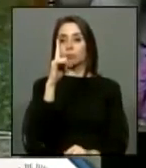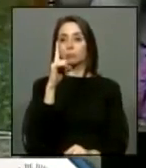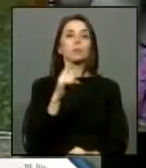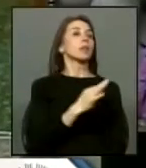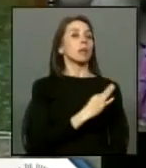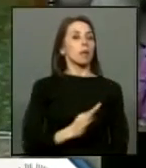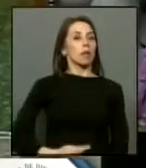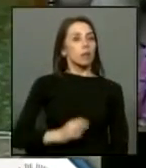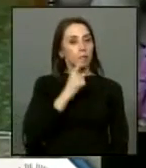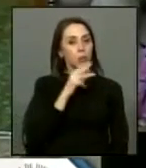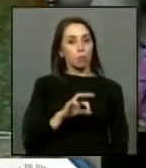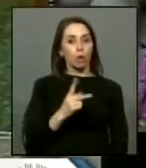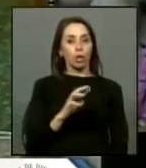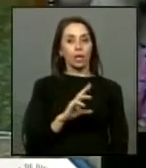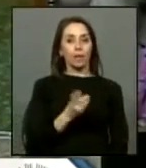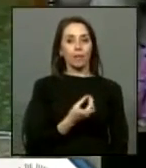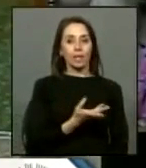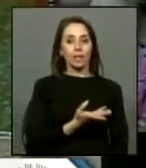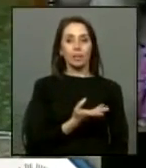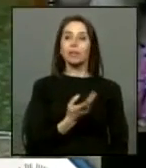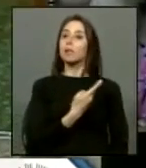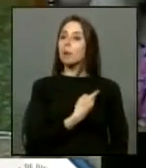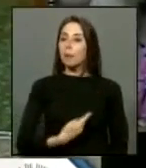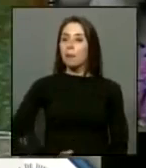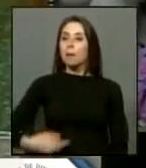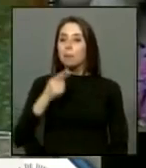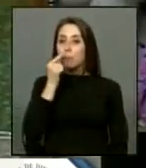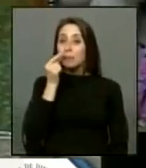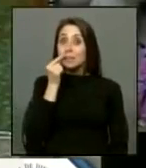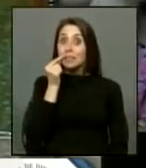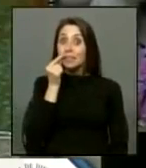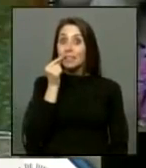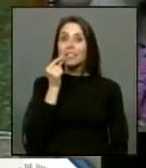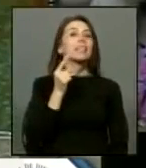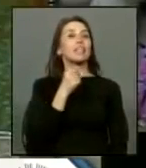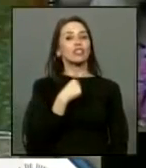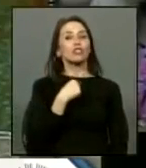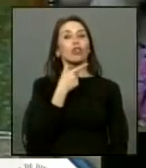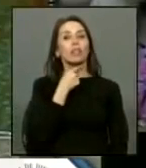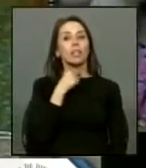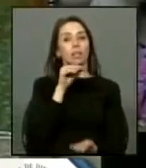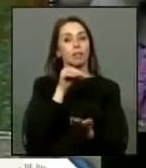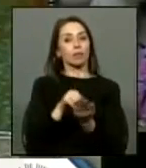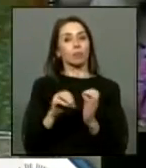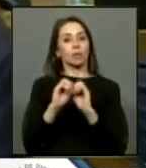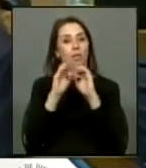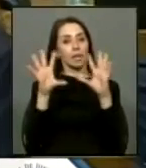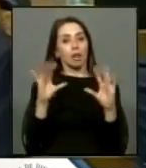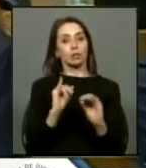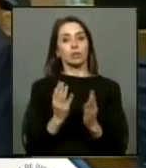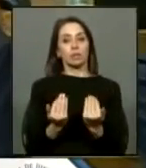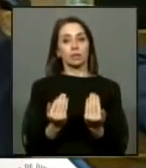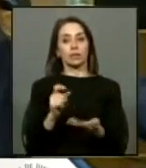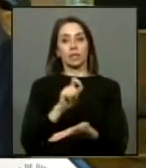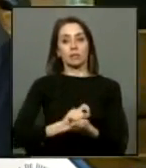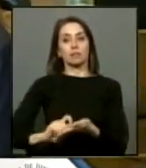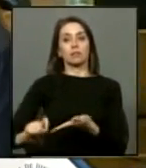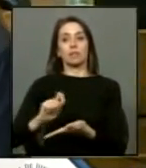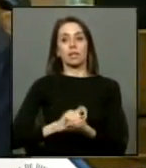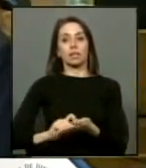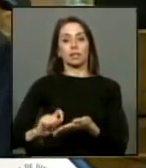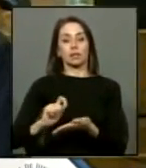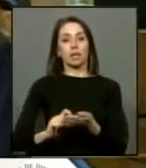diputado señor Monqueber no presidente yo quisiera que quede claro y si es necesario que el secretario lo